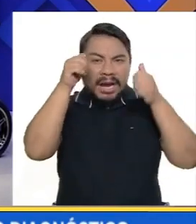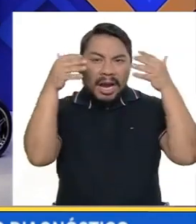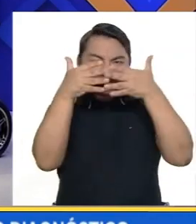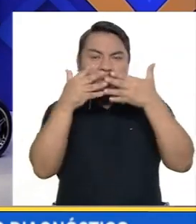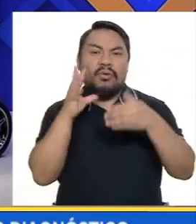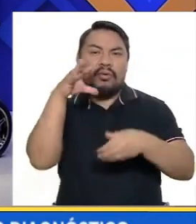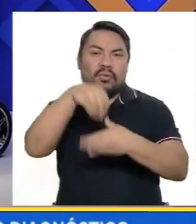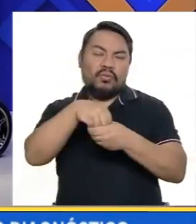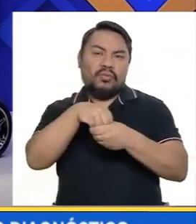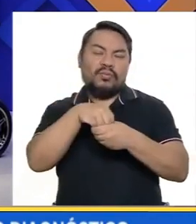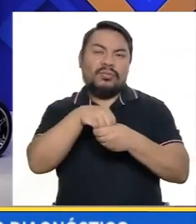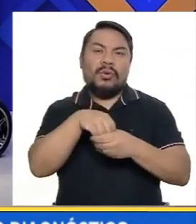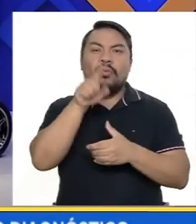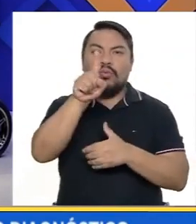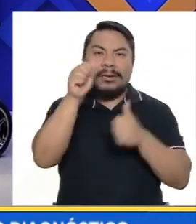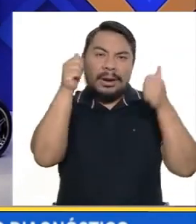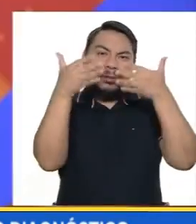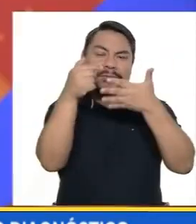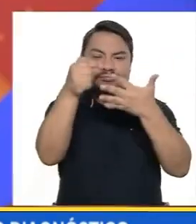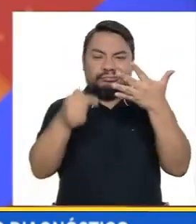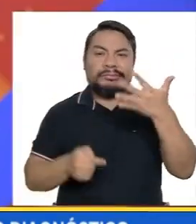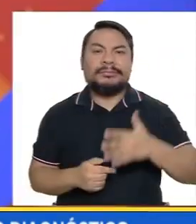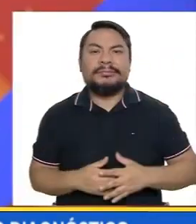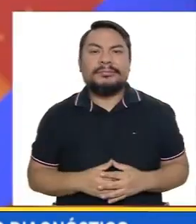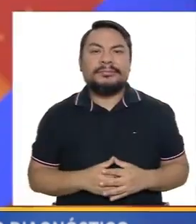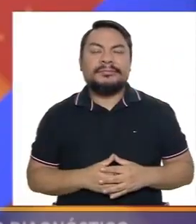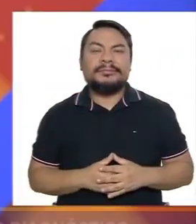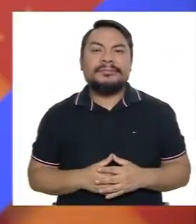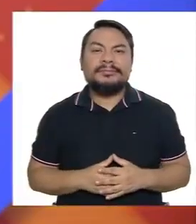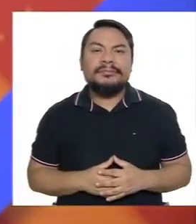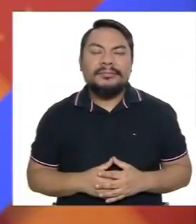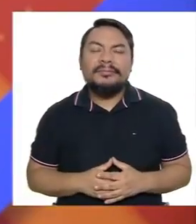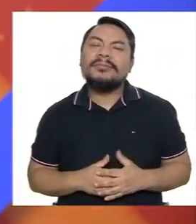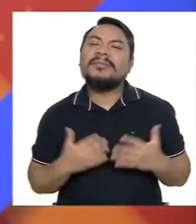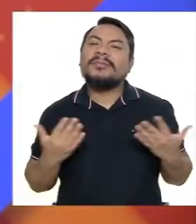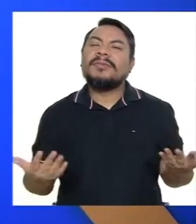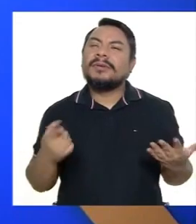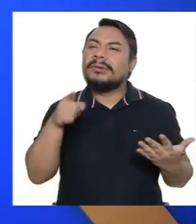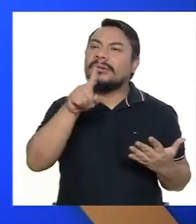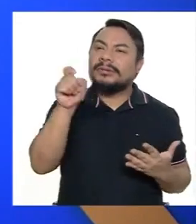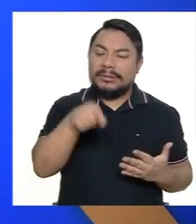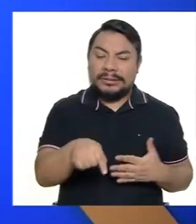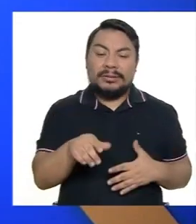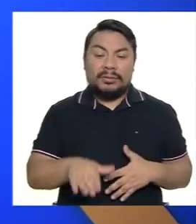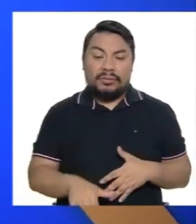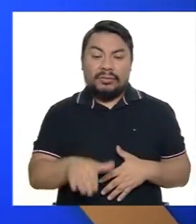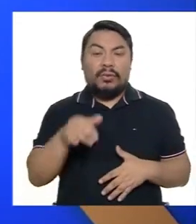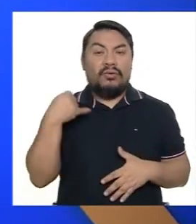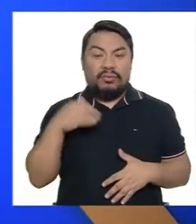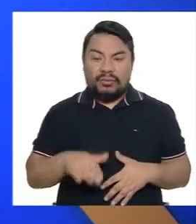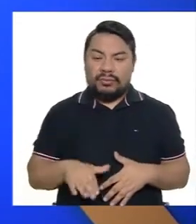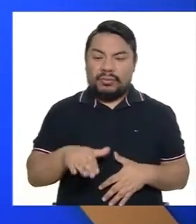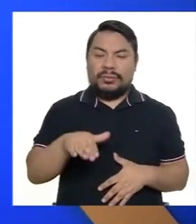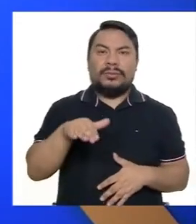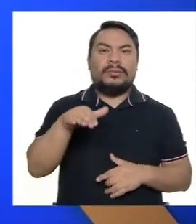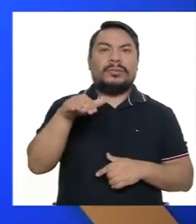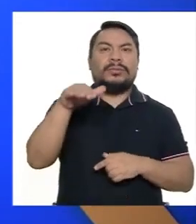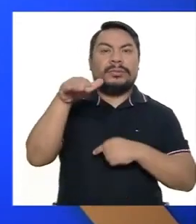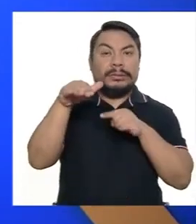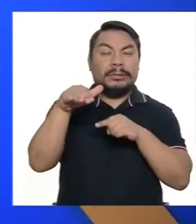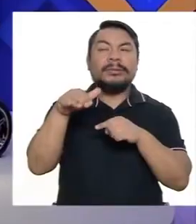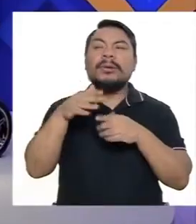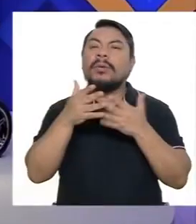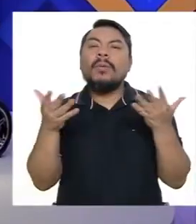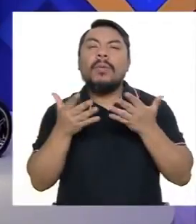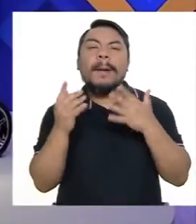aupados dentro de un solo diagnóstico. Y en el desarrollo del niño o del joven, ¿cuáles serían